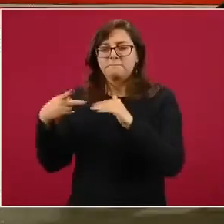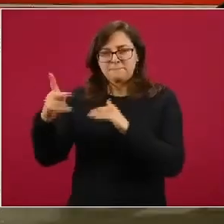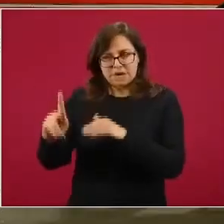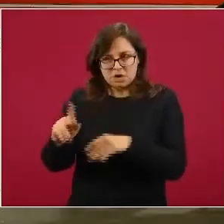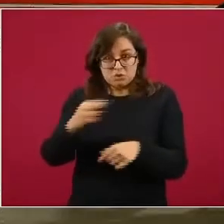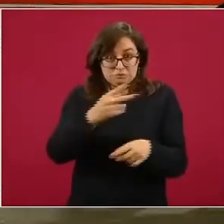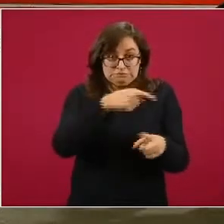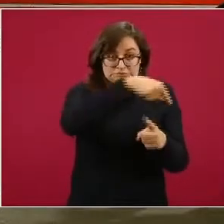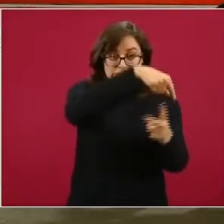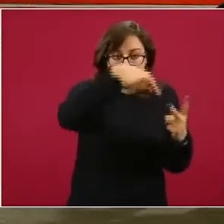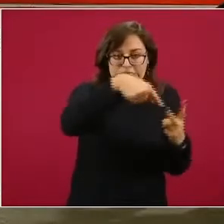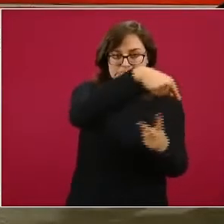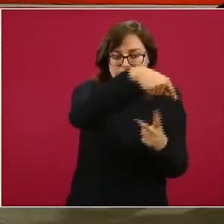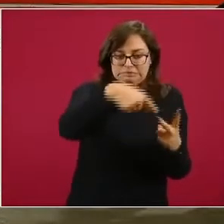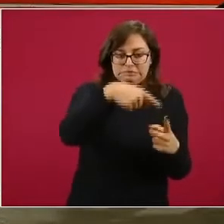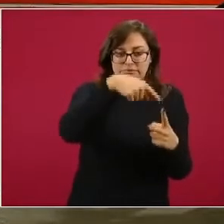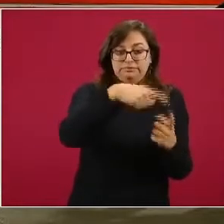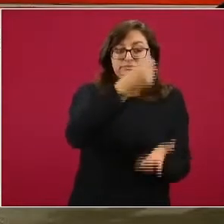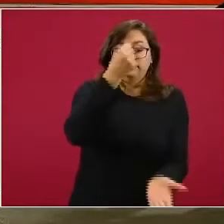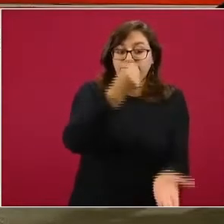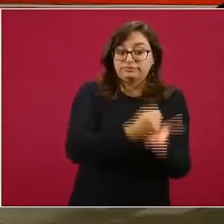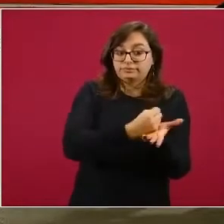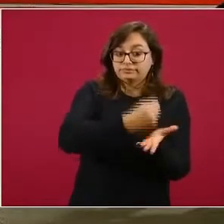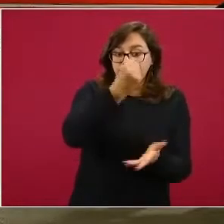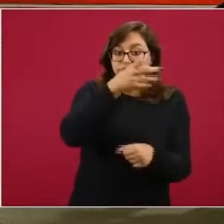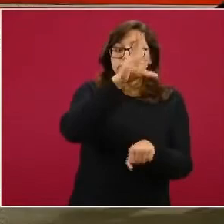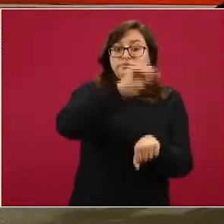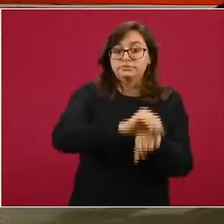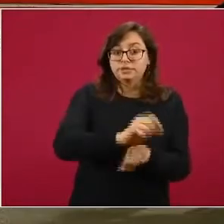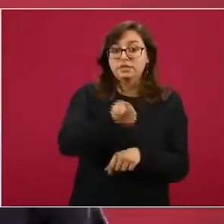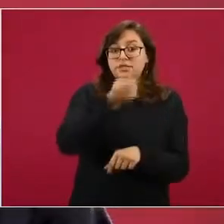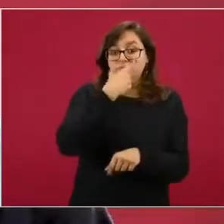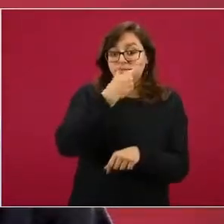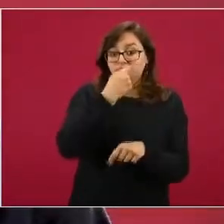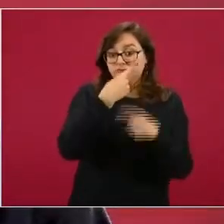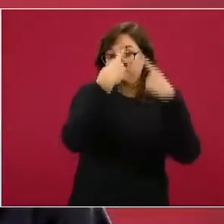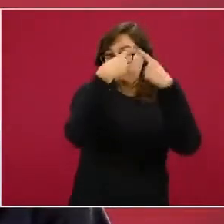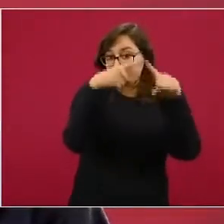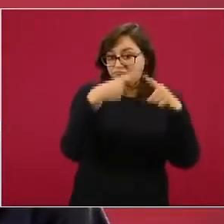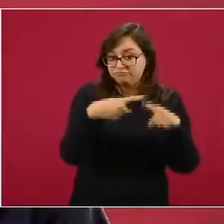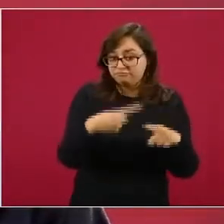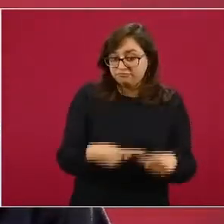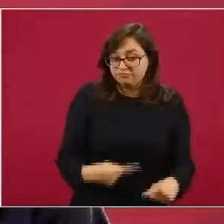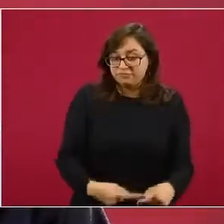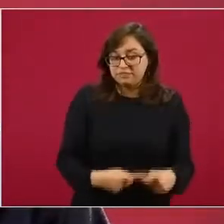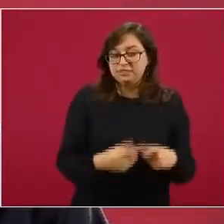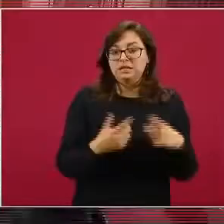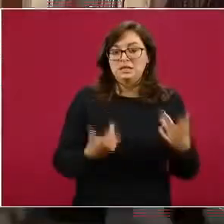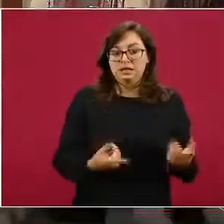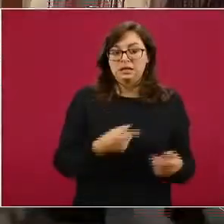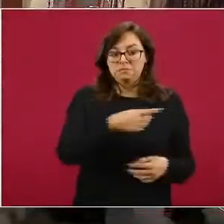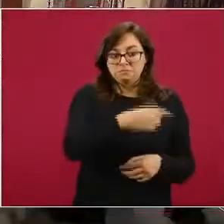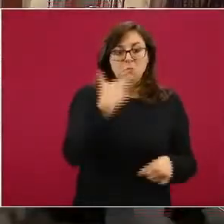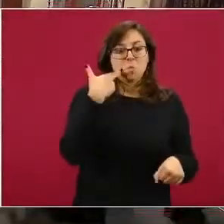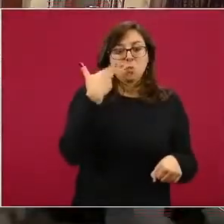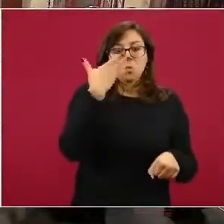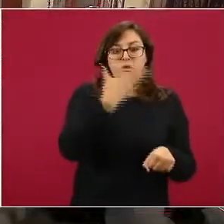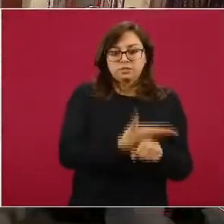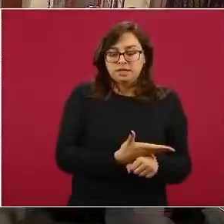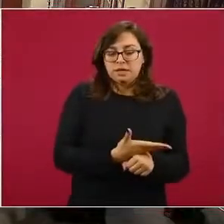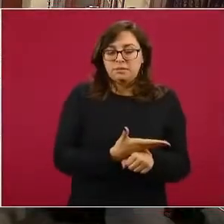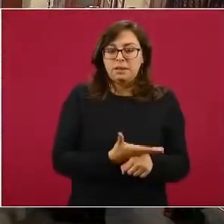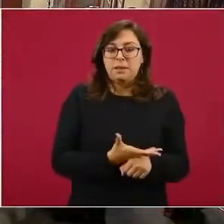Autorización Sanitaria, que como el nombre indica, es la responsable de evaluar solicitudes de autorización de